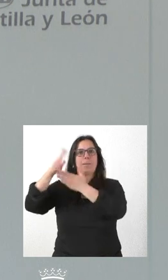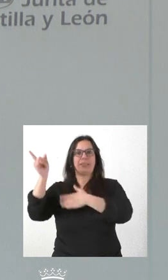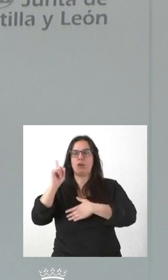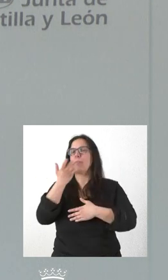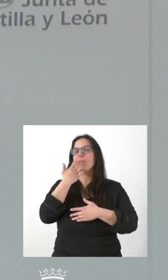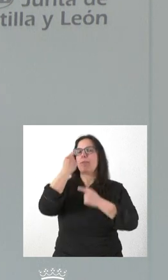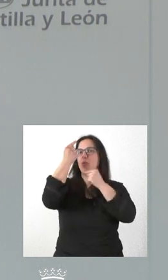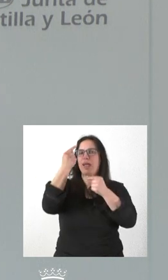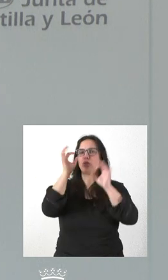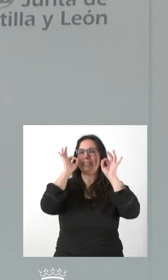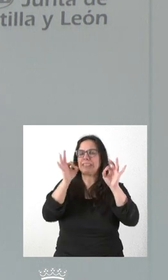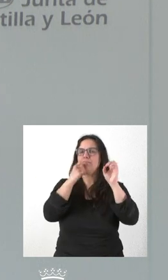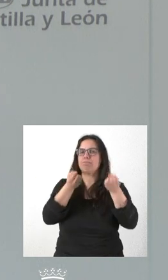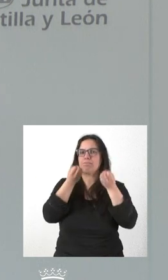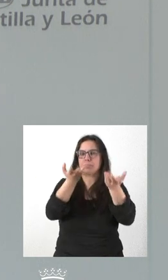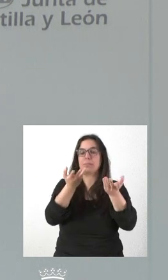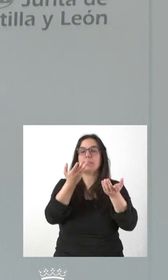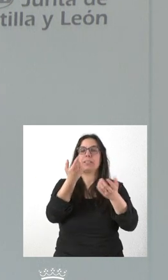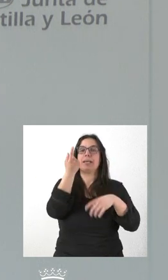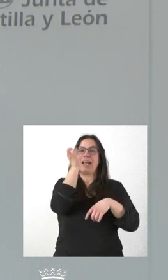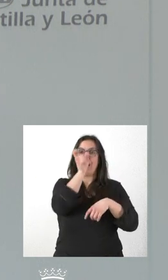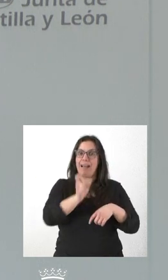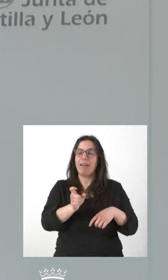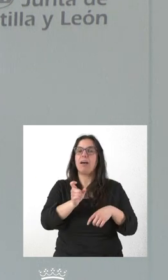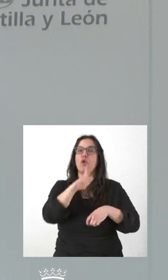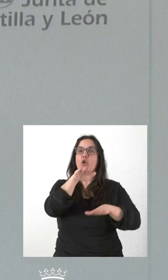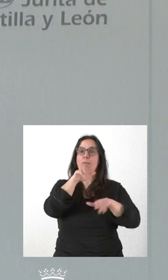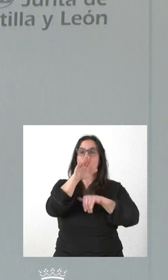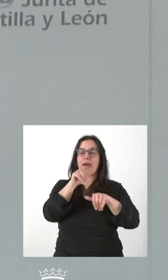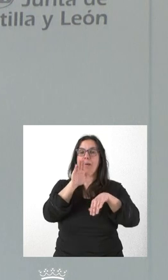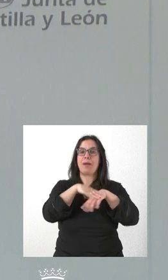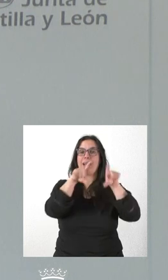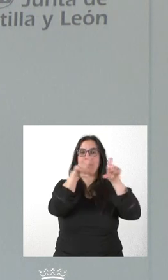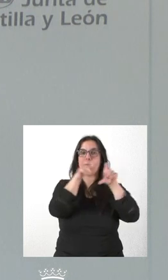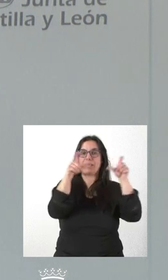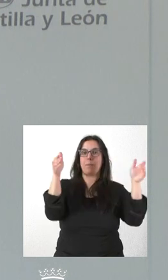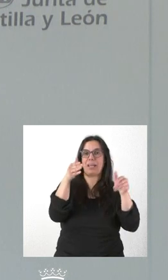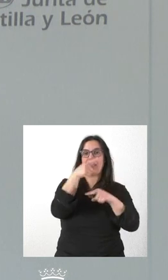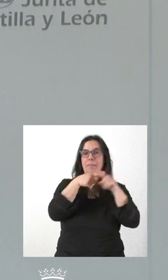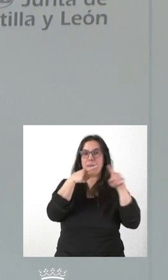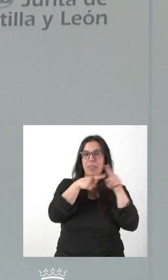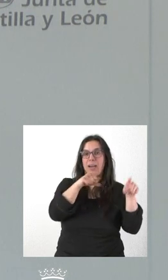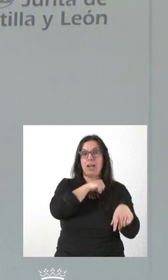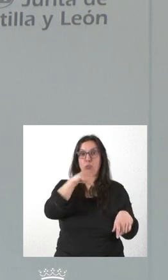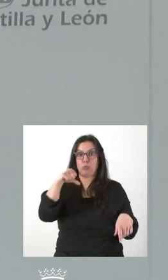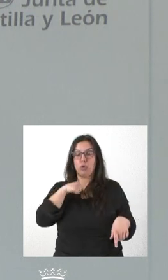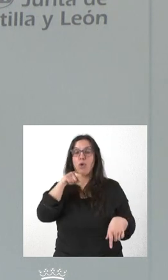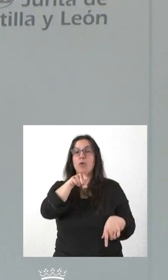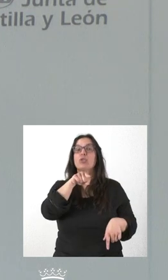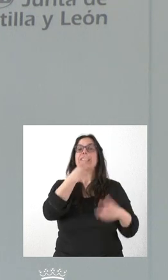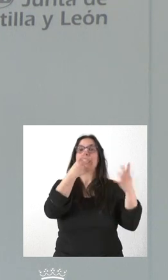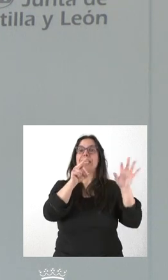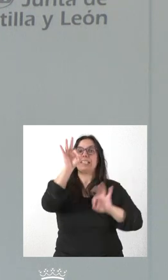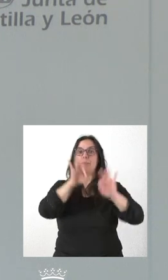un dato concreto de las cantidades convocadas para pymes y autónomos, el 70%